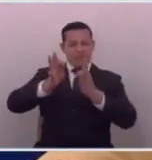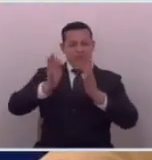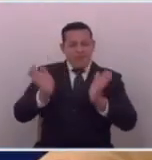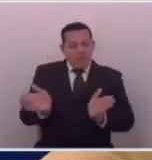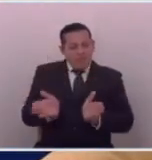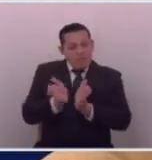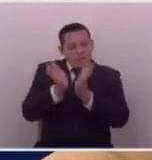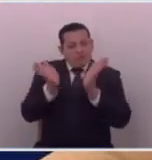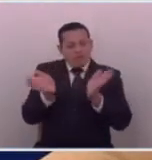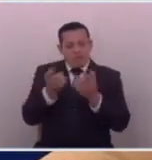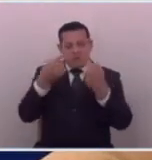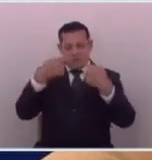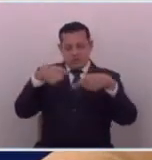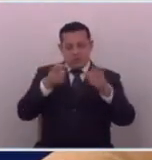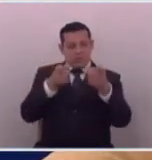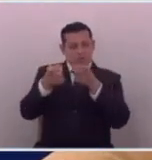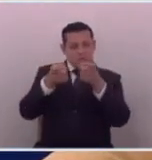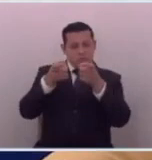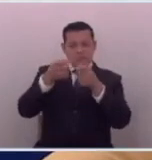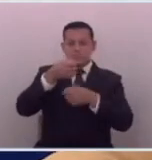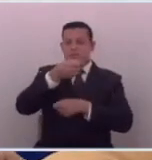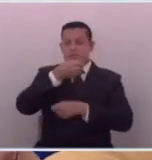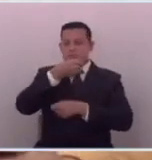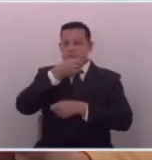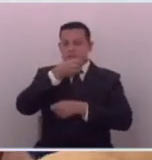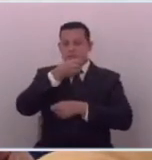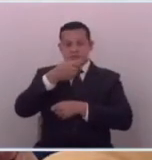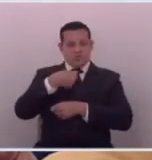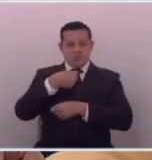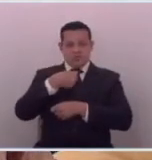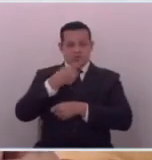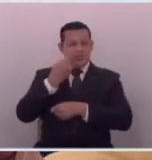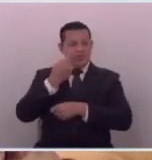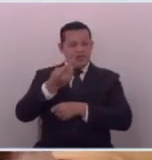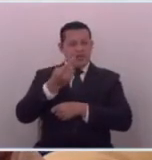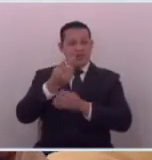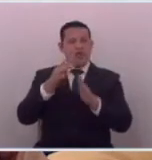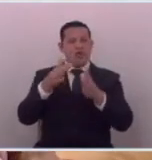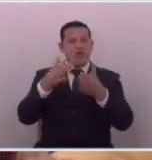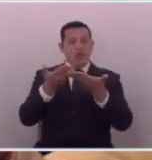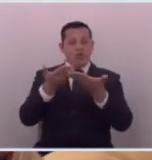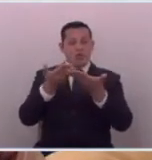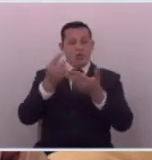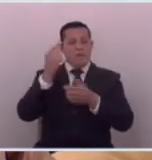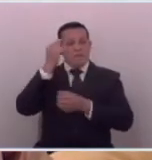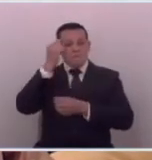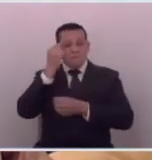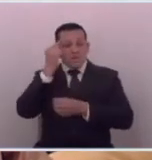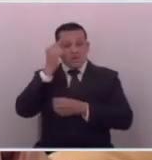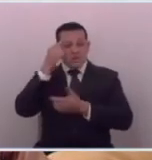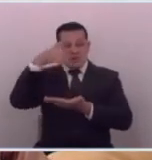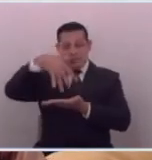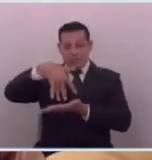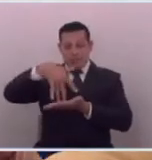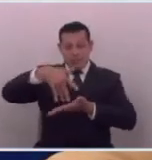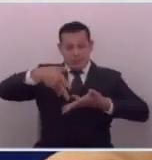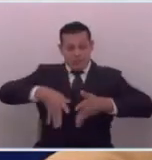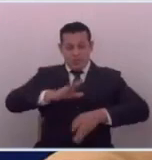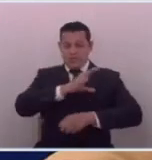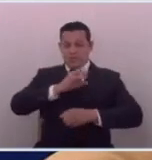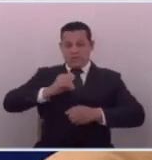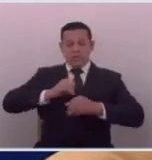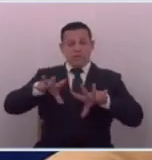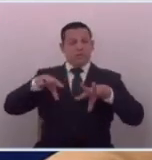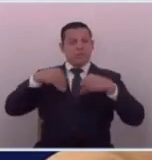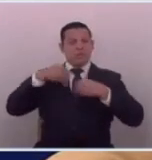tratando siempre de manipular la información me parece absurdo cómo todavía piensan que el pueblo salvadoreño les va a